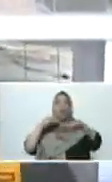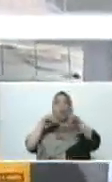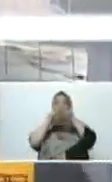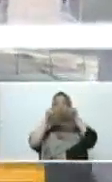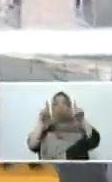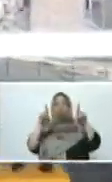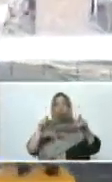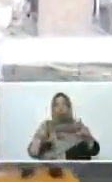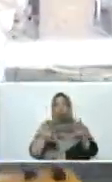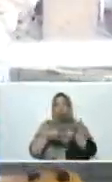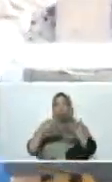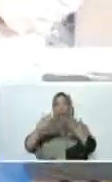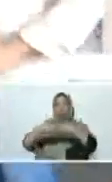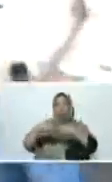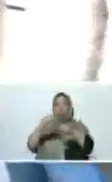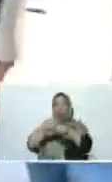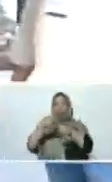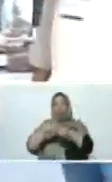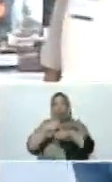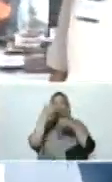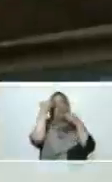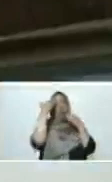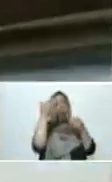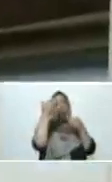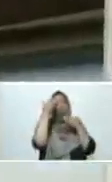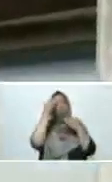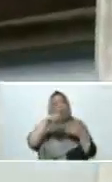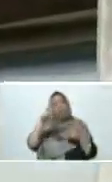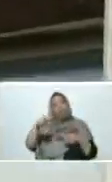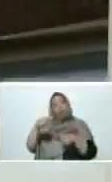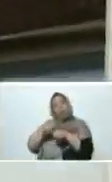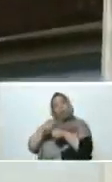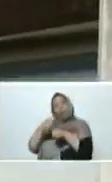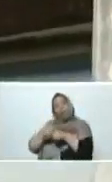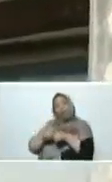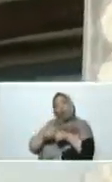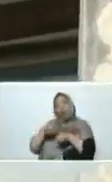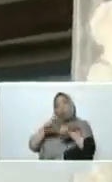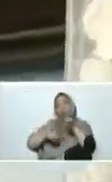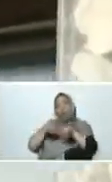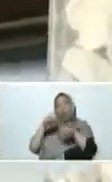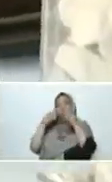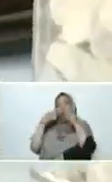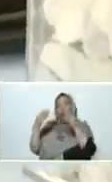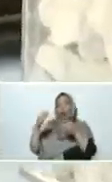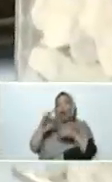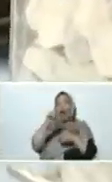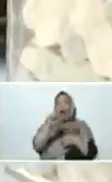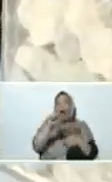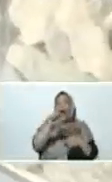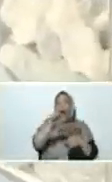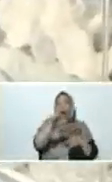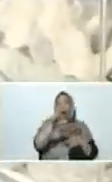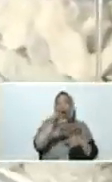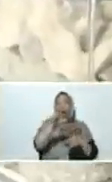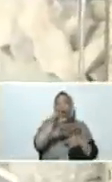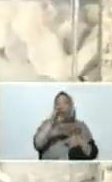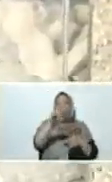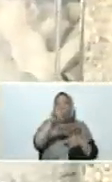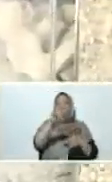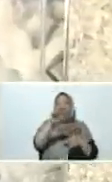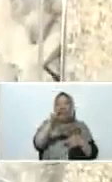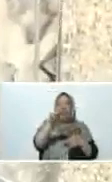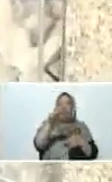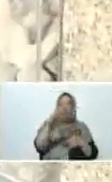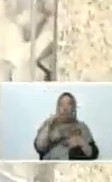sidorista. Hoy, presidente. Y a toda la clase obrera de Guayana, del aluminio, de las briquetas. Un saludo a toda la clase obrera. ¿Qué